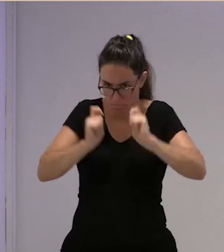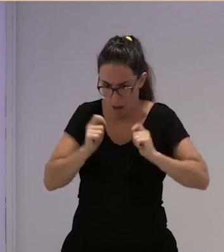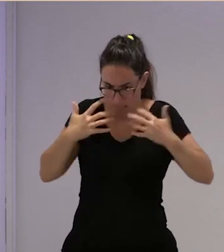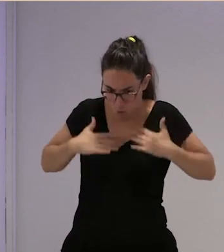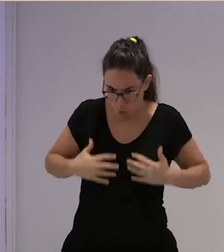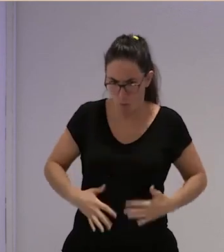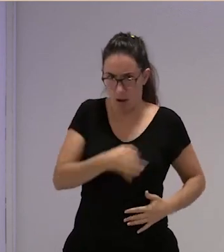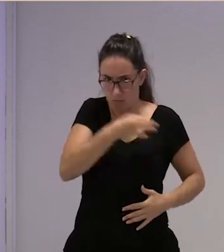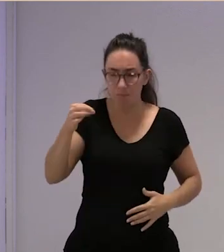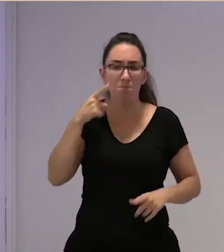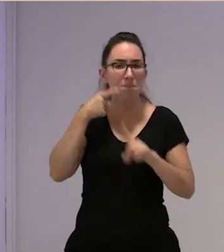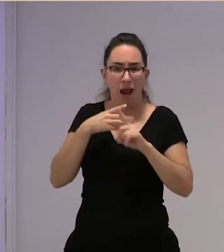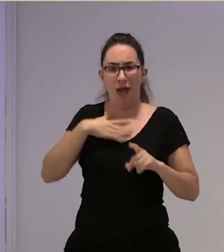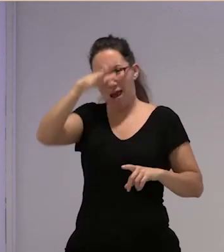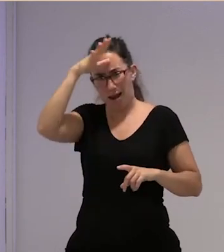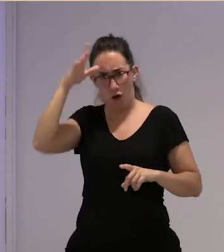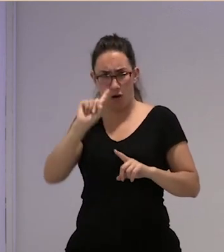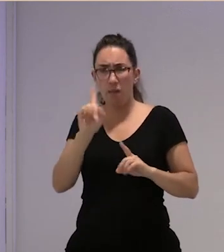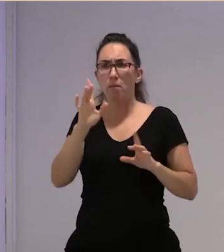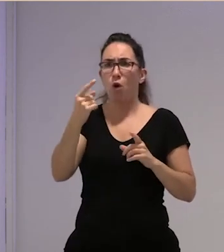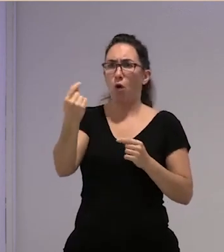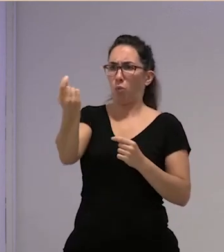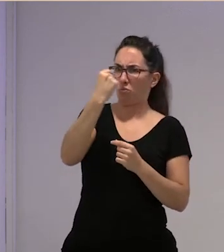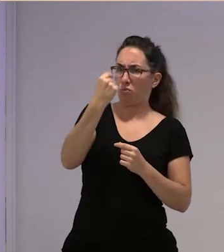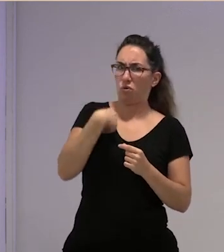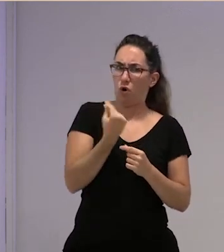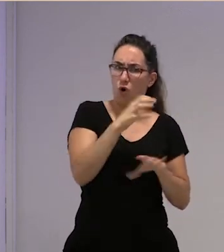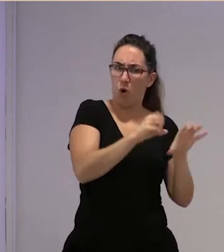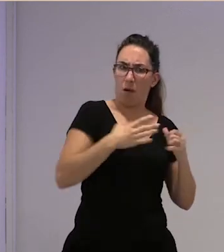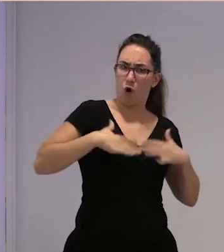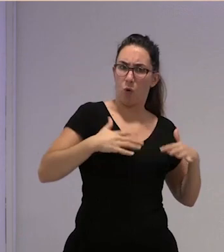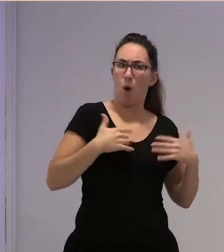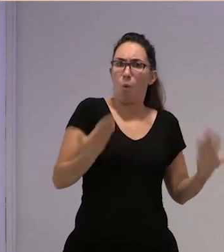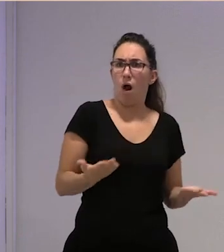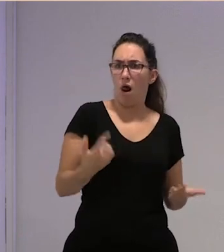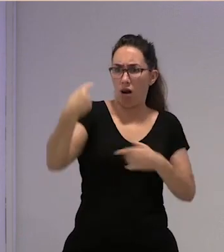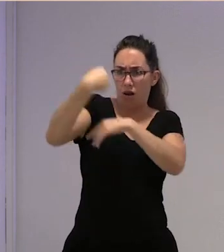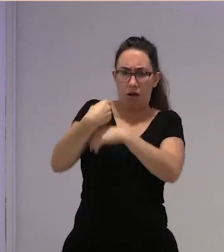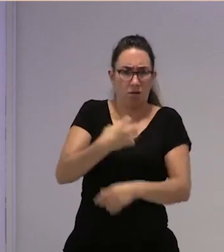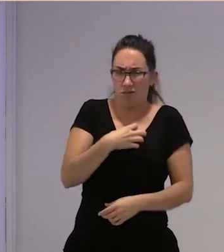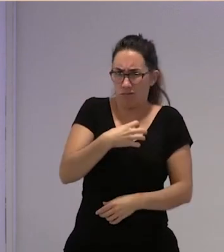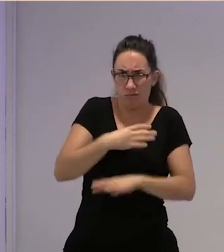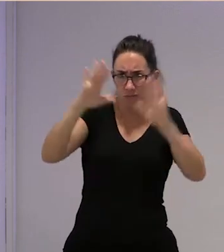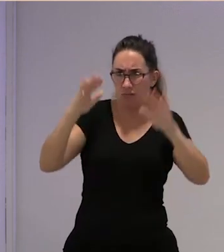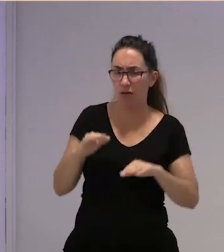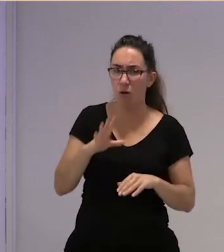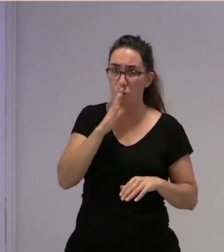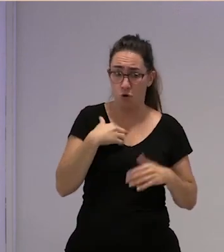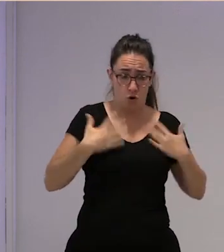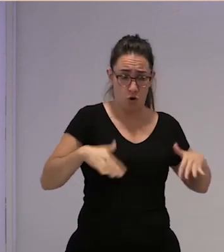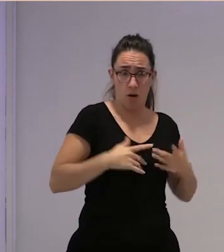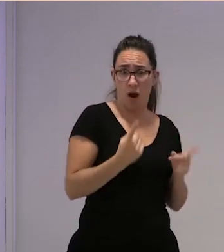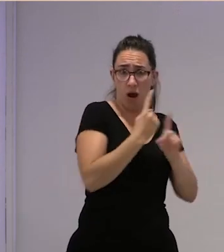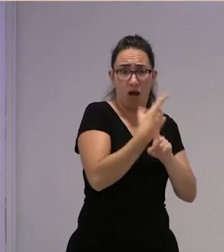pase aquí calor pero tú no me puedes decir a mí lo que yo me tengo que comprar para ponerme porque además tenía que renovar todo el vestuario porque es que